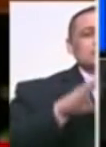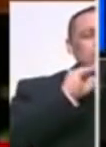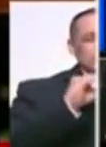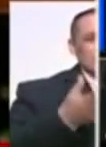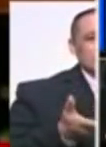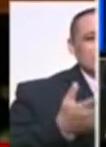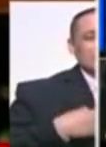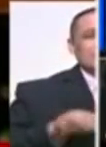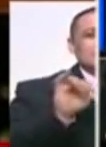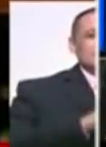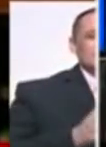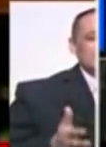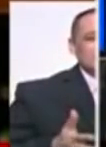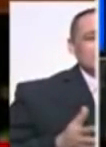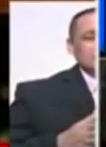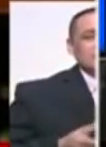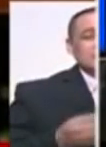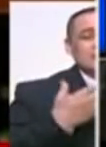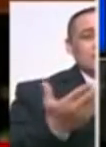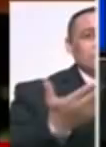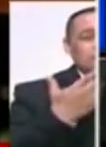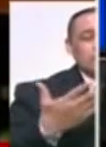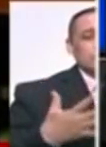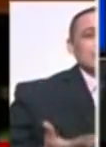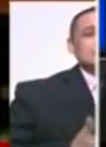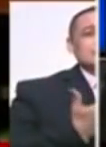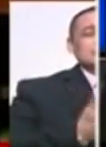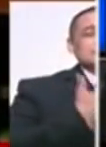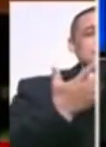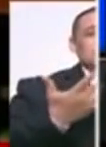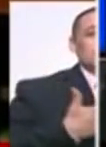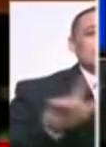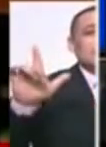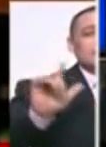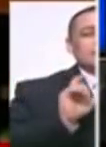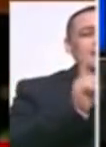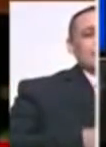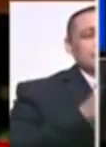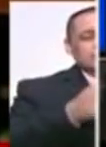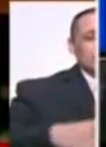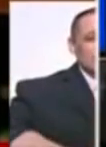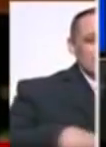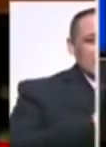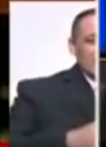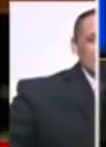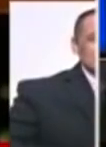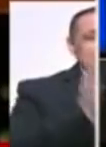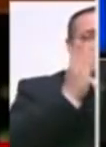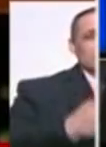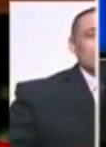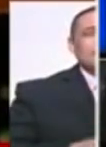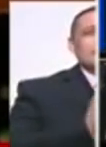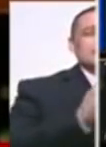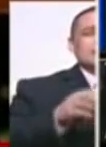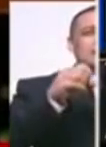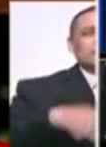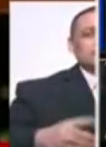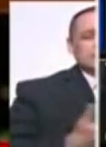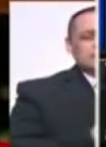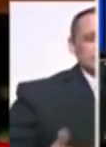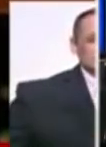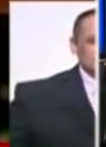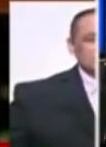pero después nos damos cuenta que en el Congreso juegan en pared. Hay una extrema derecha, está el fujimorismo, está López Aliaga, sus bancadas,